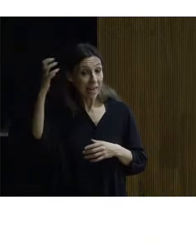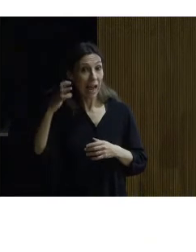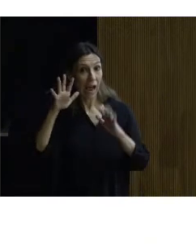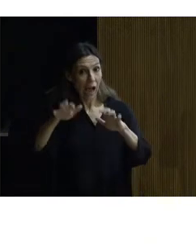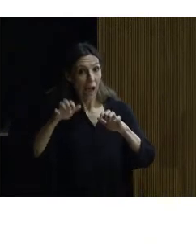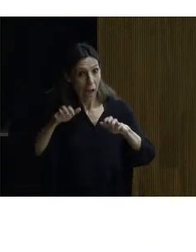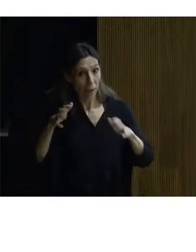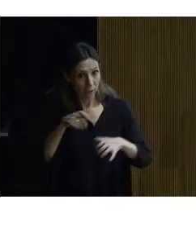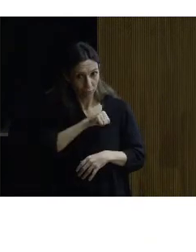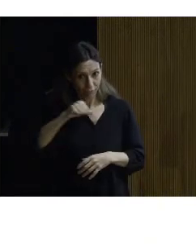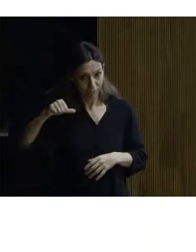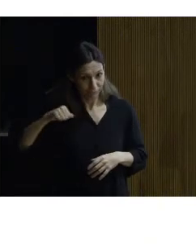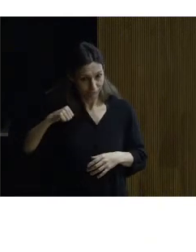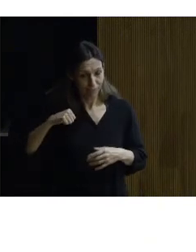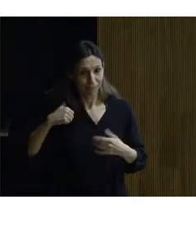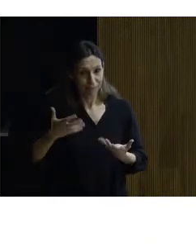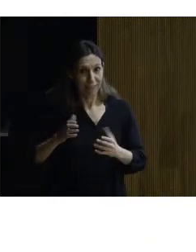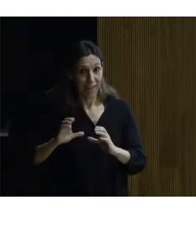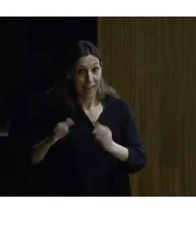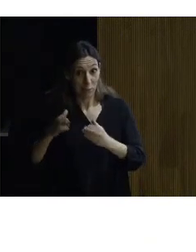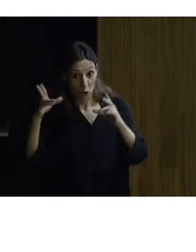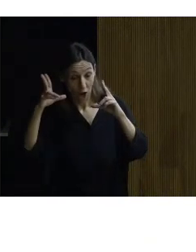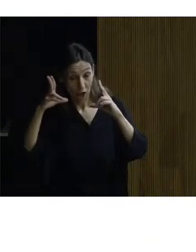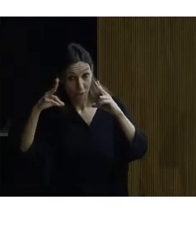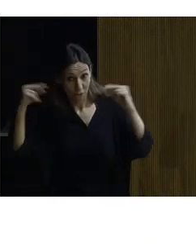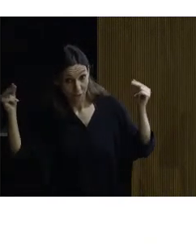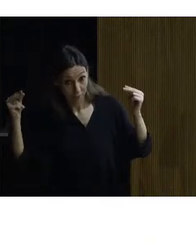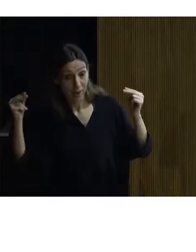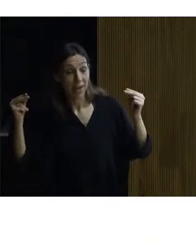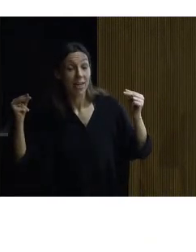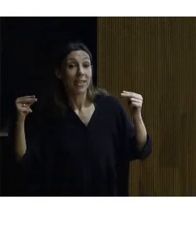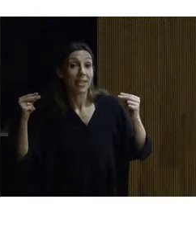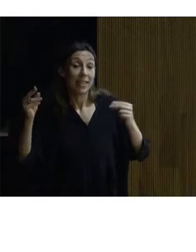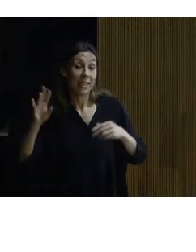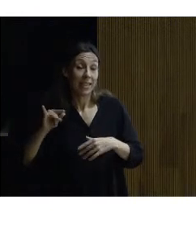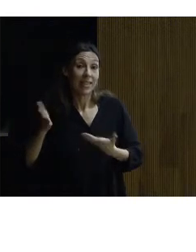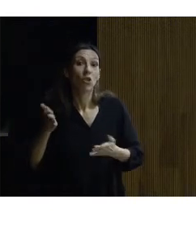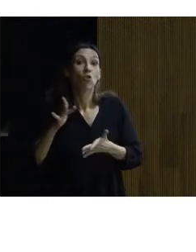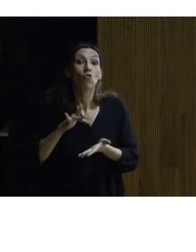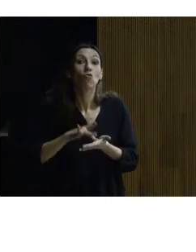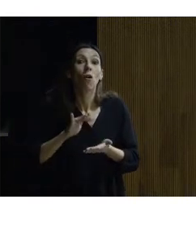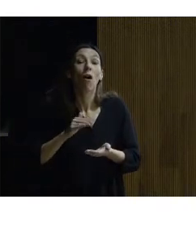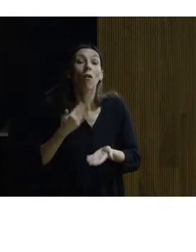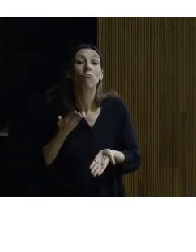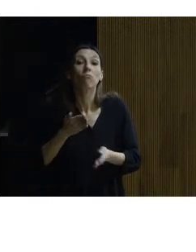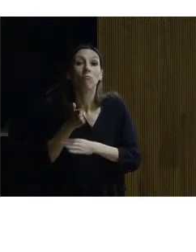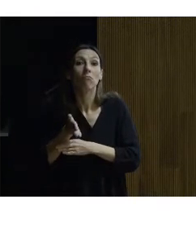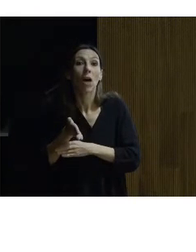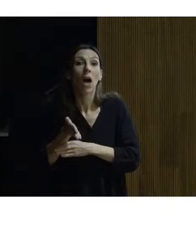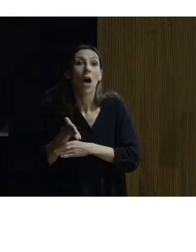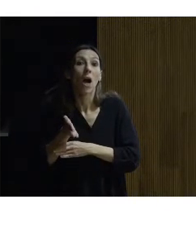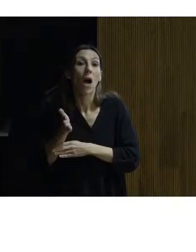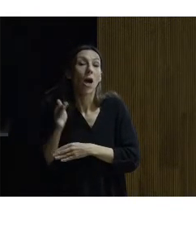equipo de enfermería cuando salía al campo a sus muchas actividades bélicas o de recreo